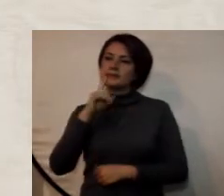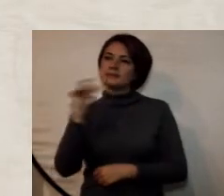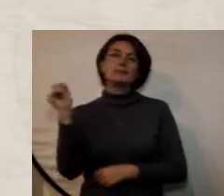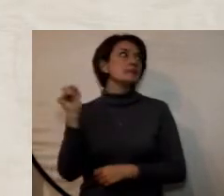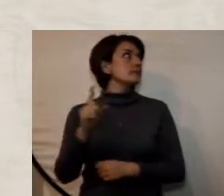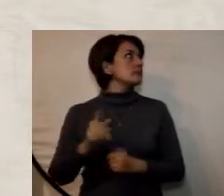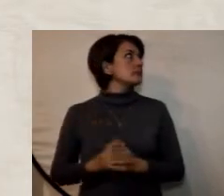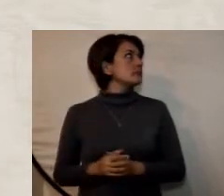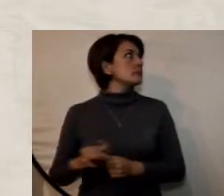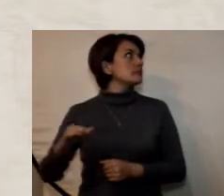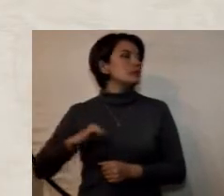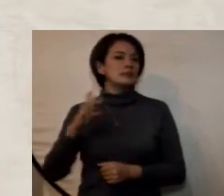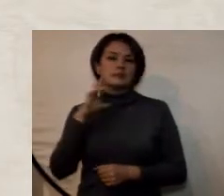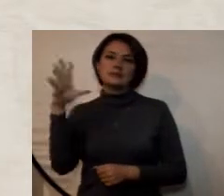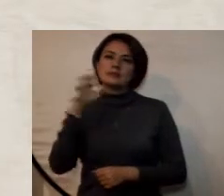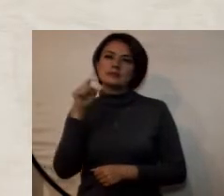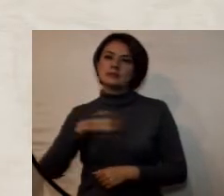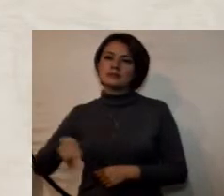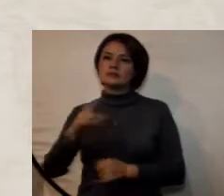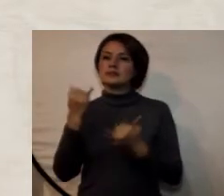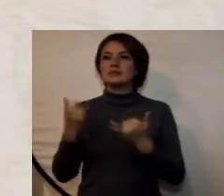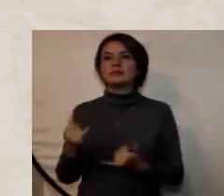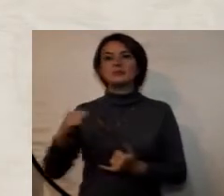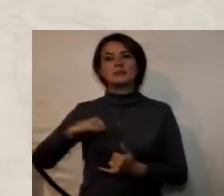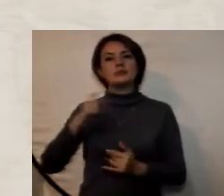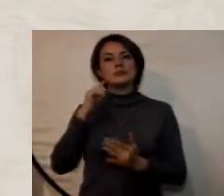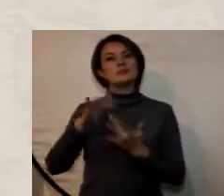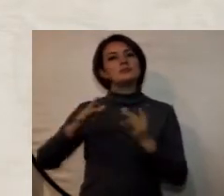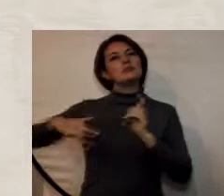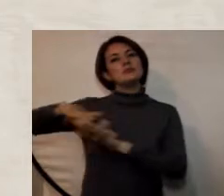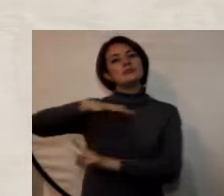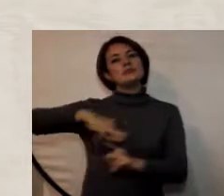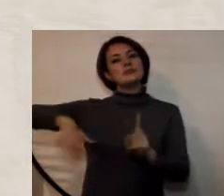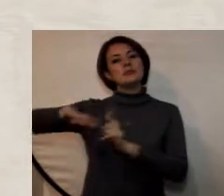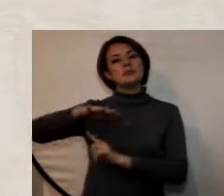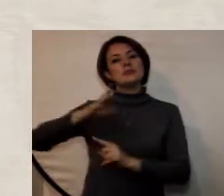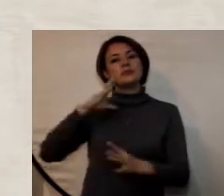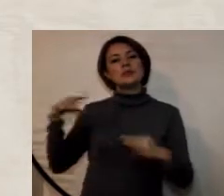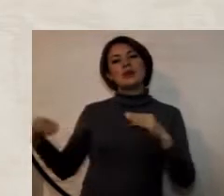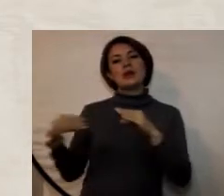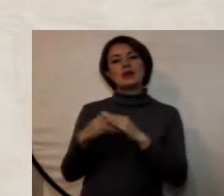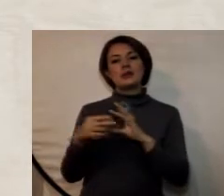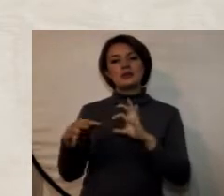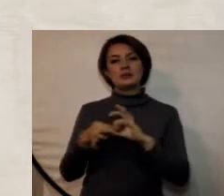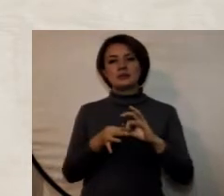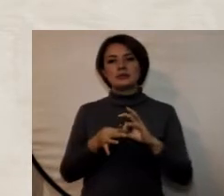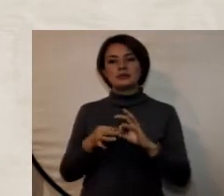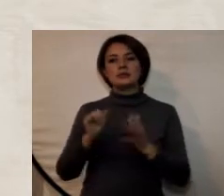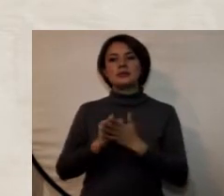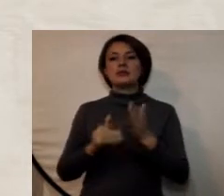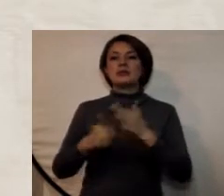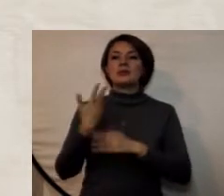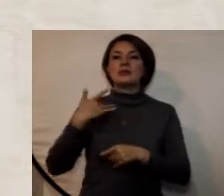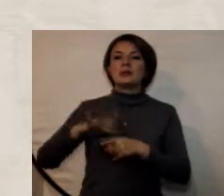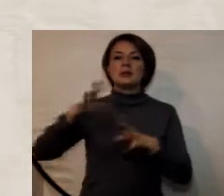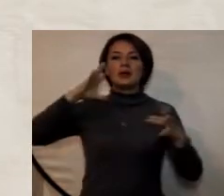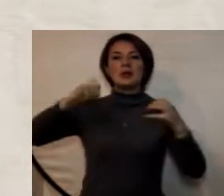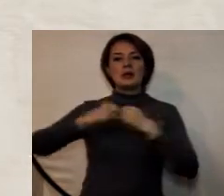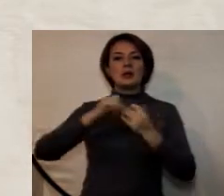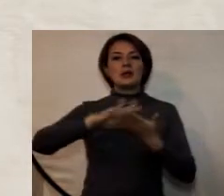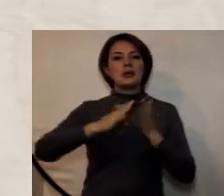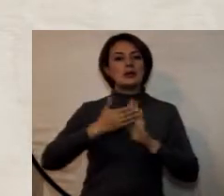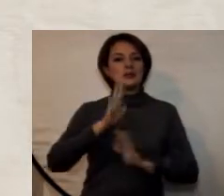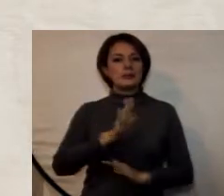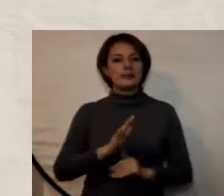es la siguiente teniendo en cuenta que actualmente nos encontramos en un contexto de la articulación y la implementación de los acuerdos de paz